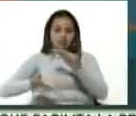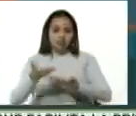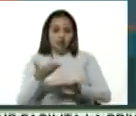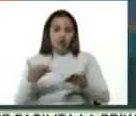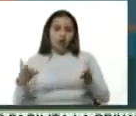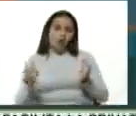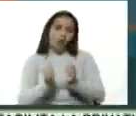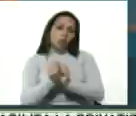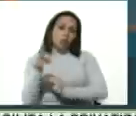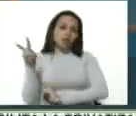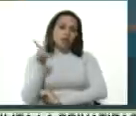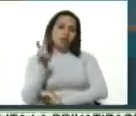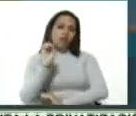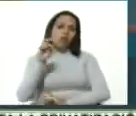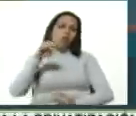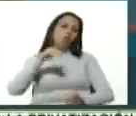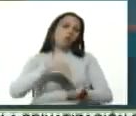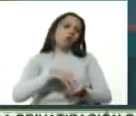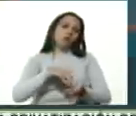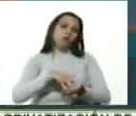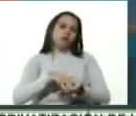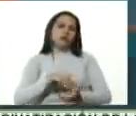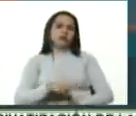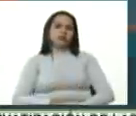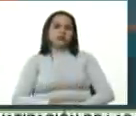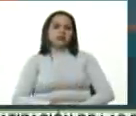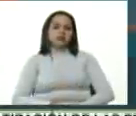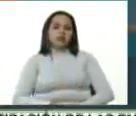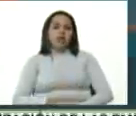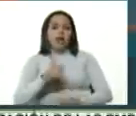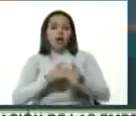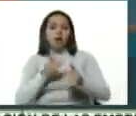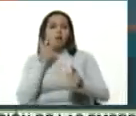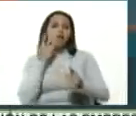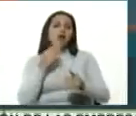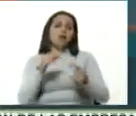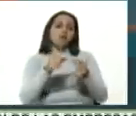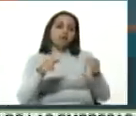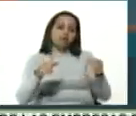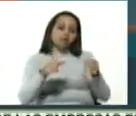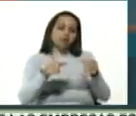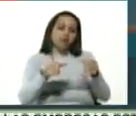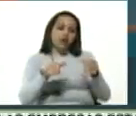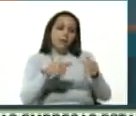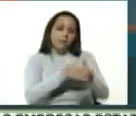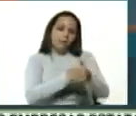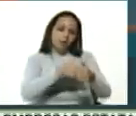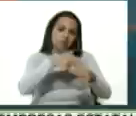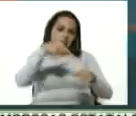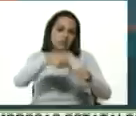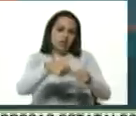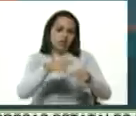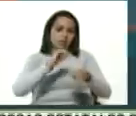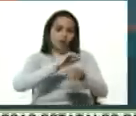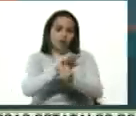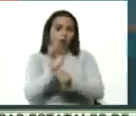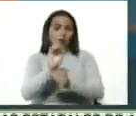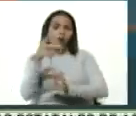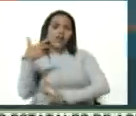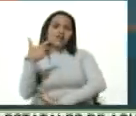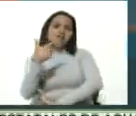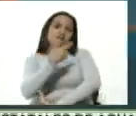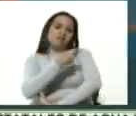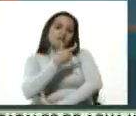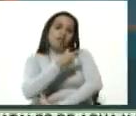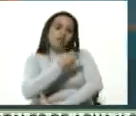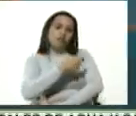Venezuela o con Irán, lo que sea, así sea test para el coronavirus, así sea inyectadoras, así